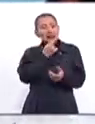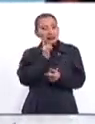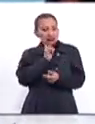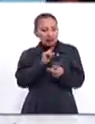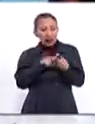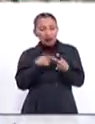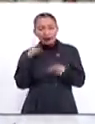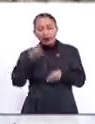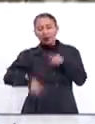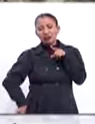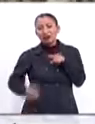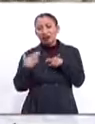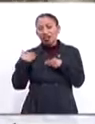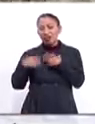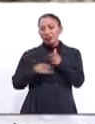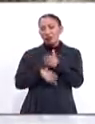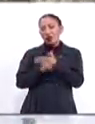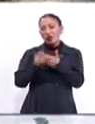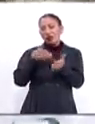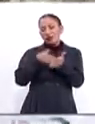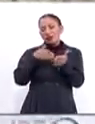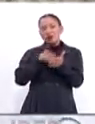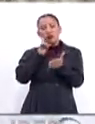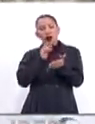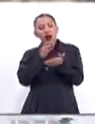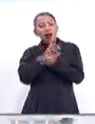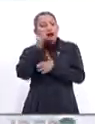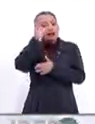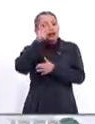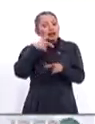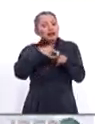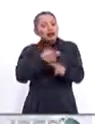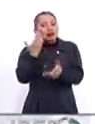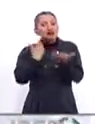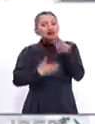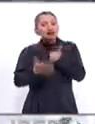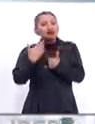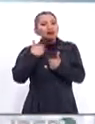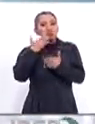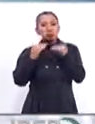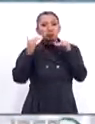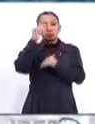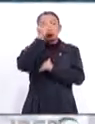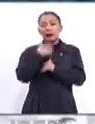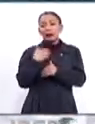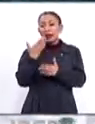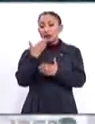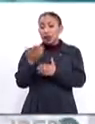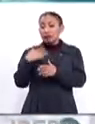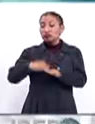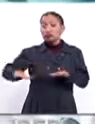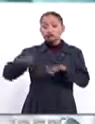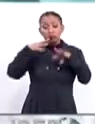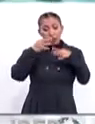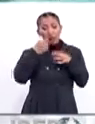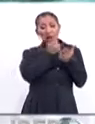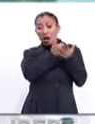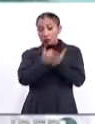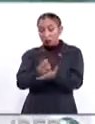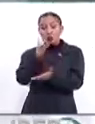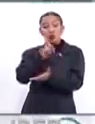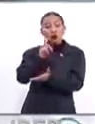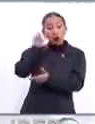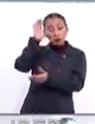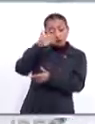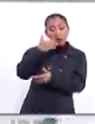niñas. Derribar las barreras que impiden a las mujeres de ciencia continuar una carrera a largo plazo. Celebrar públicamente la contribución de